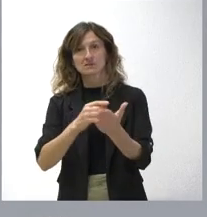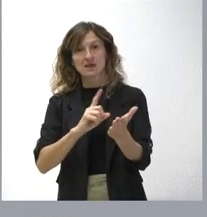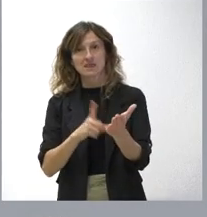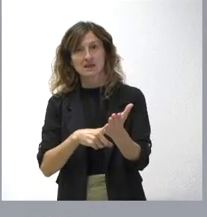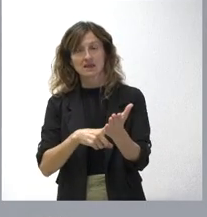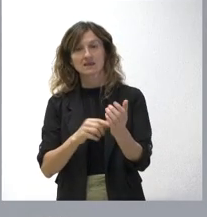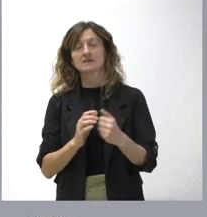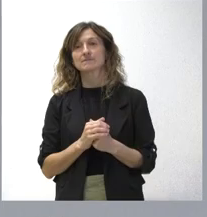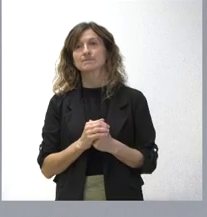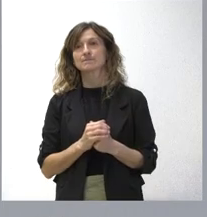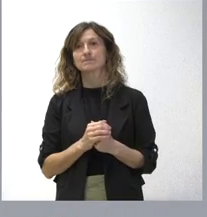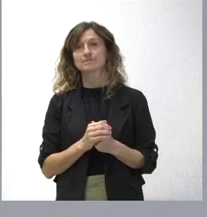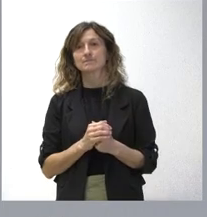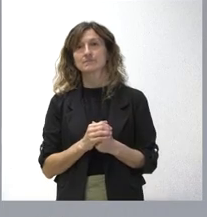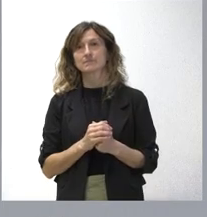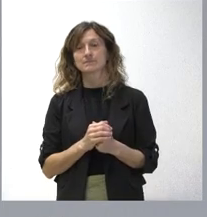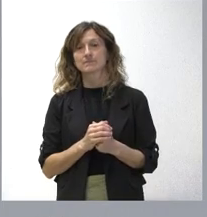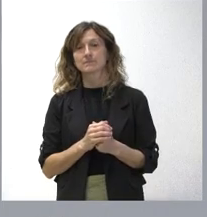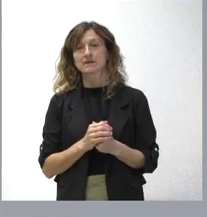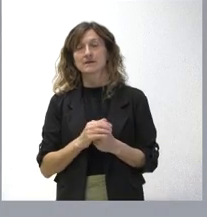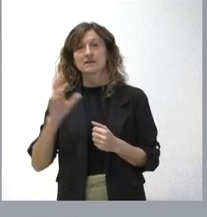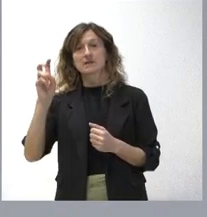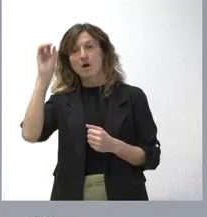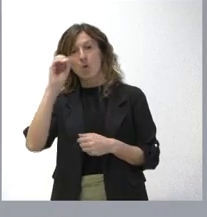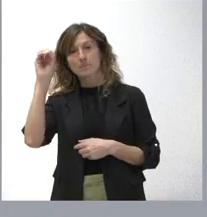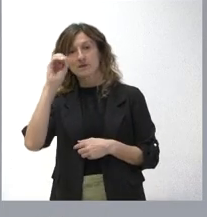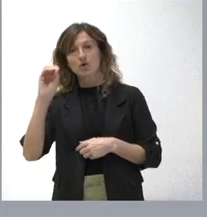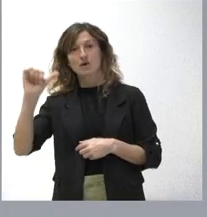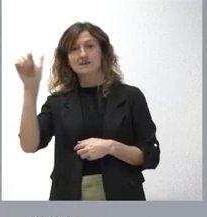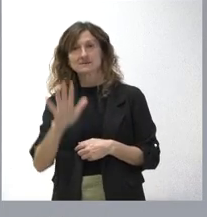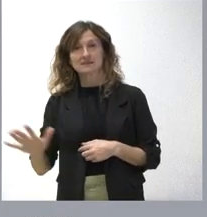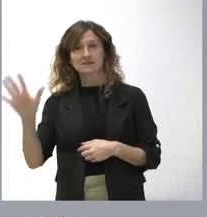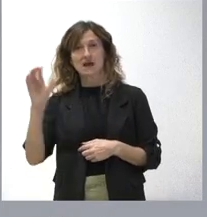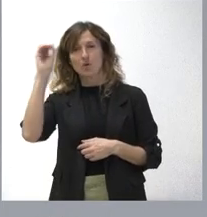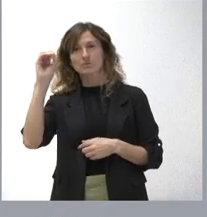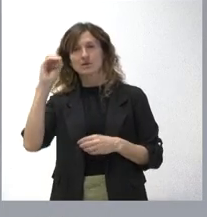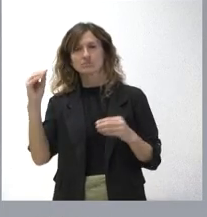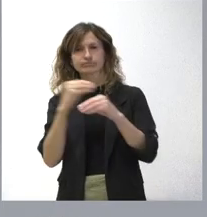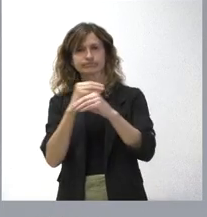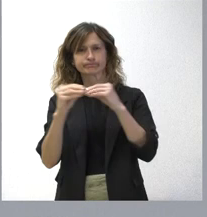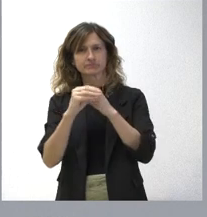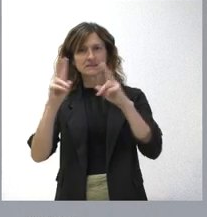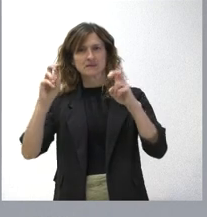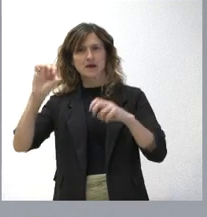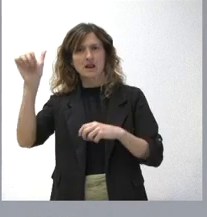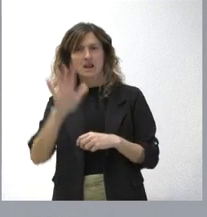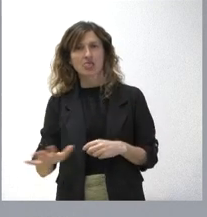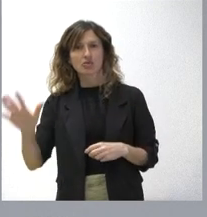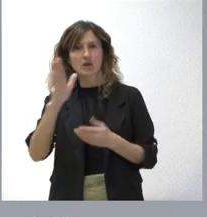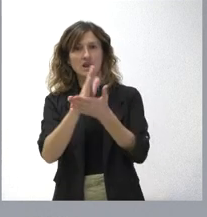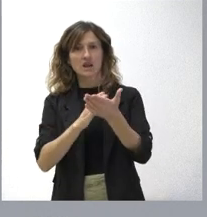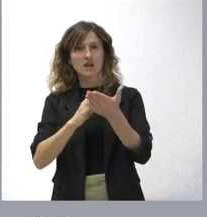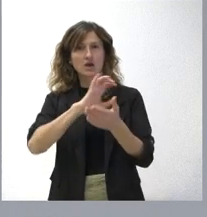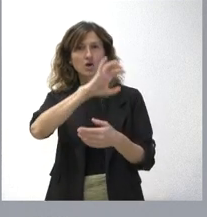parecer estatal y la controversia que se generó a nivel nacional en diversas comunidades,